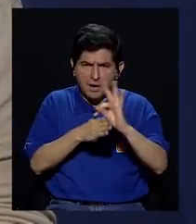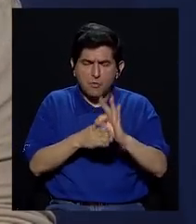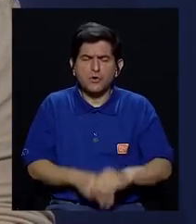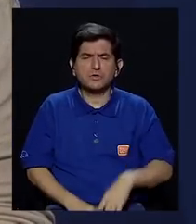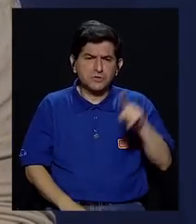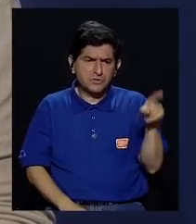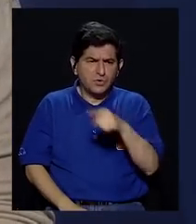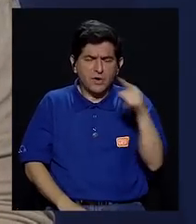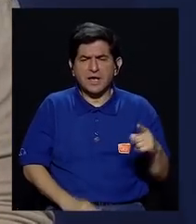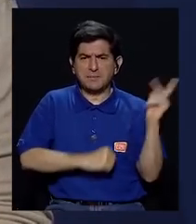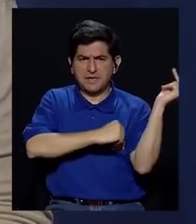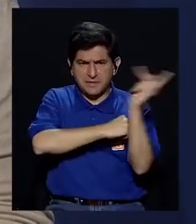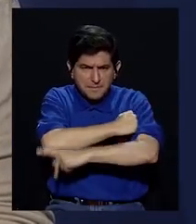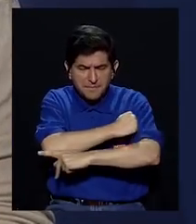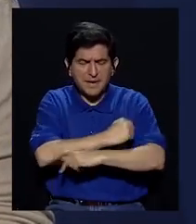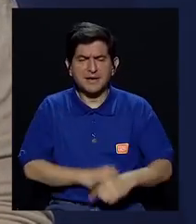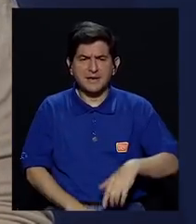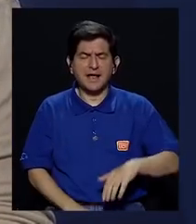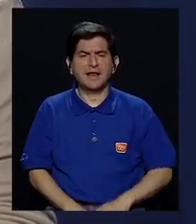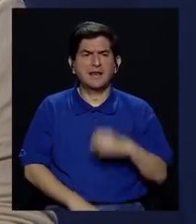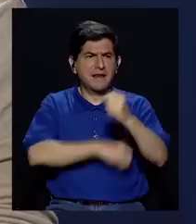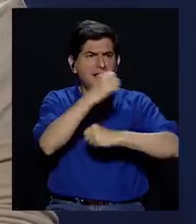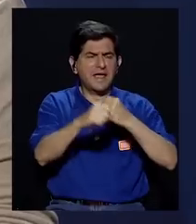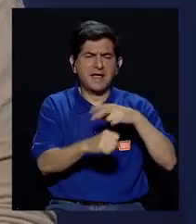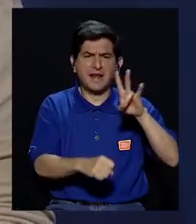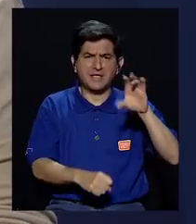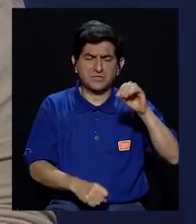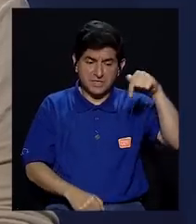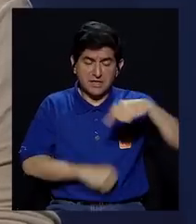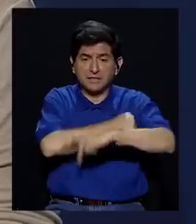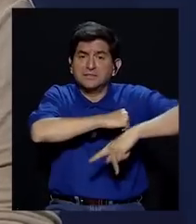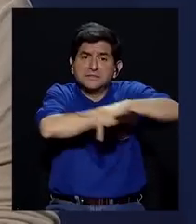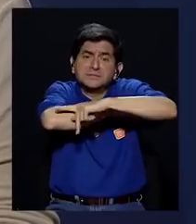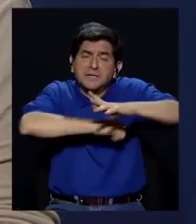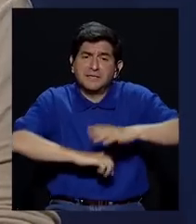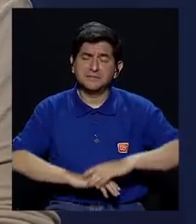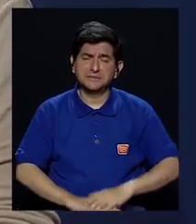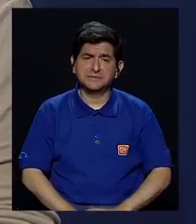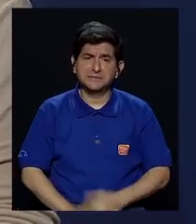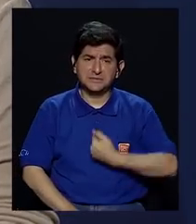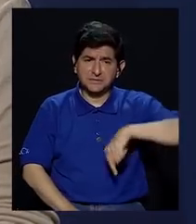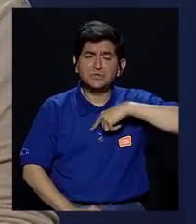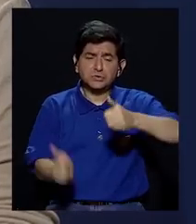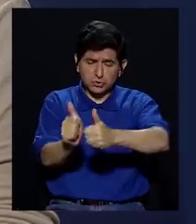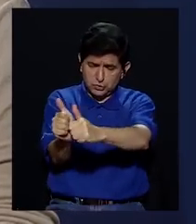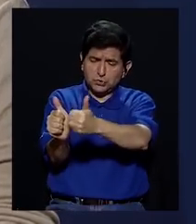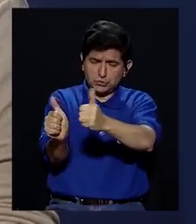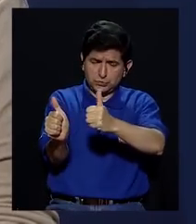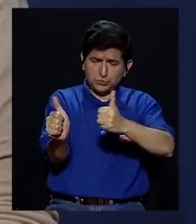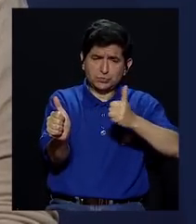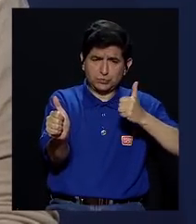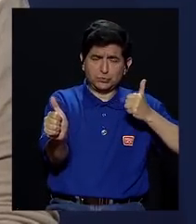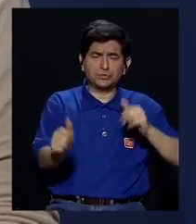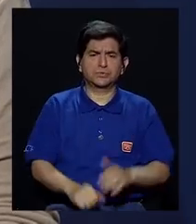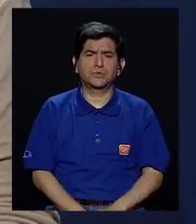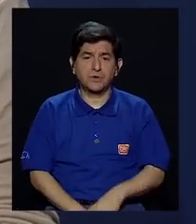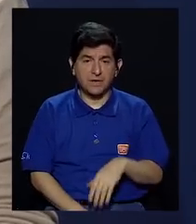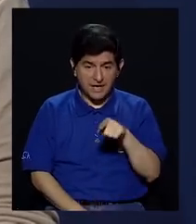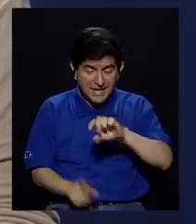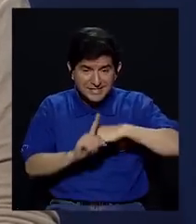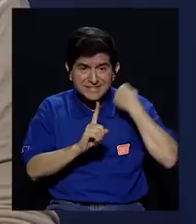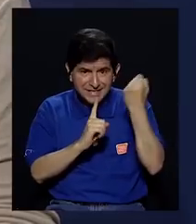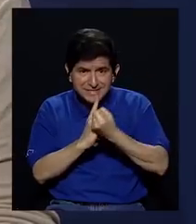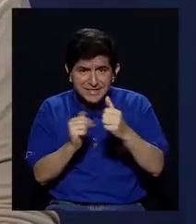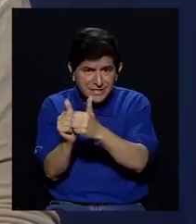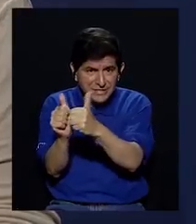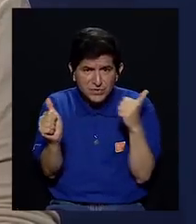está despenalizado desde los 70 en este país. Entonces, en efecto, hemos retrocedido. Ese